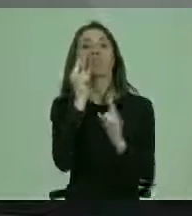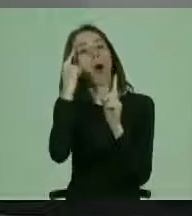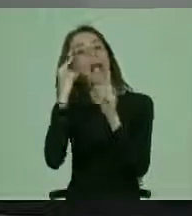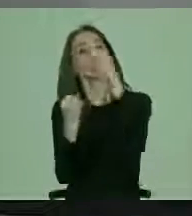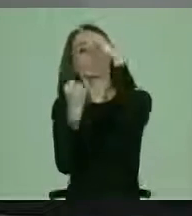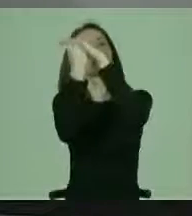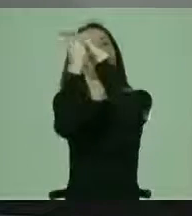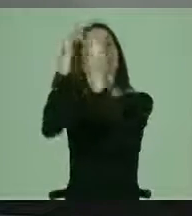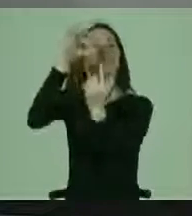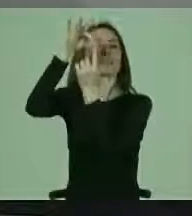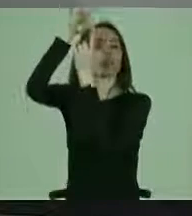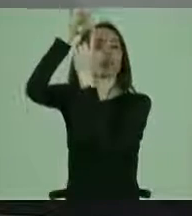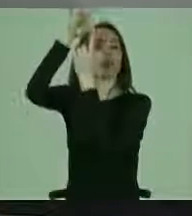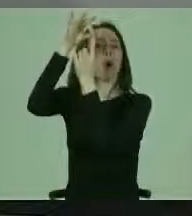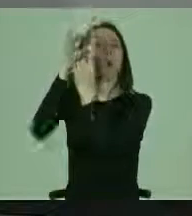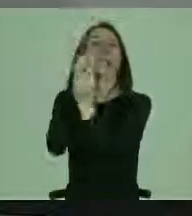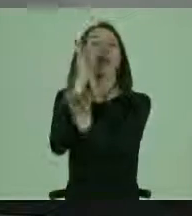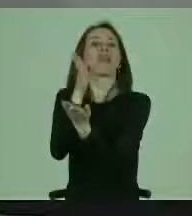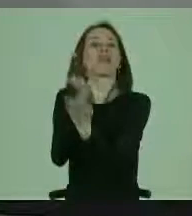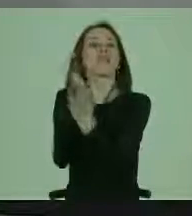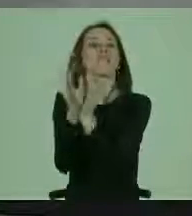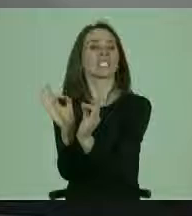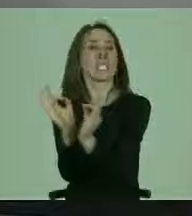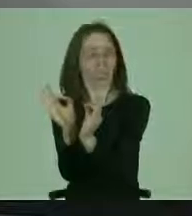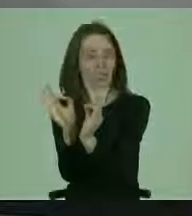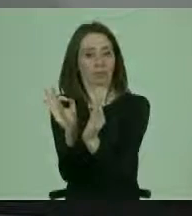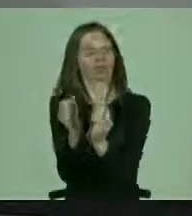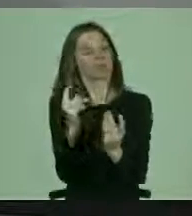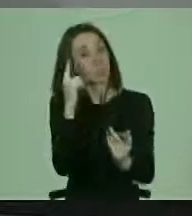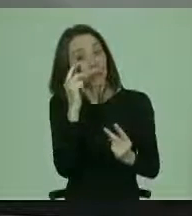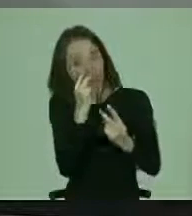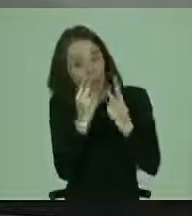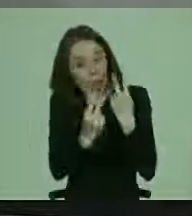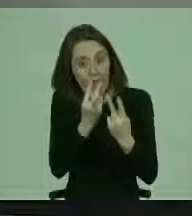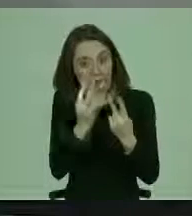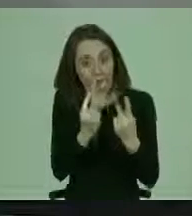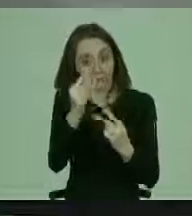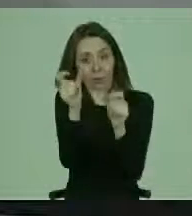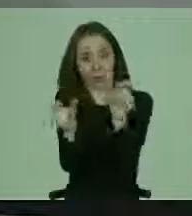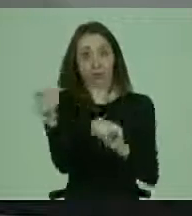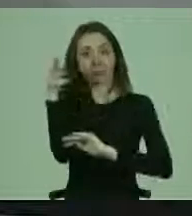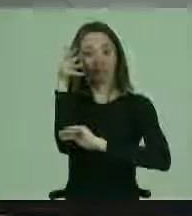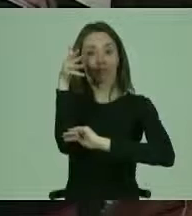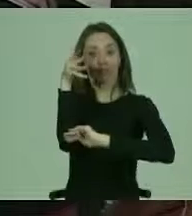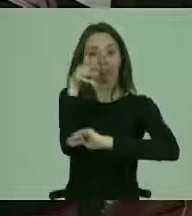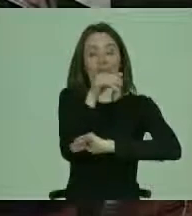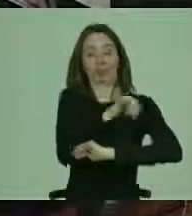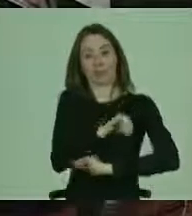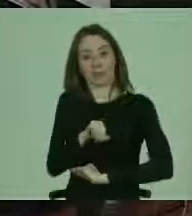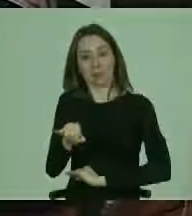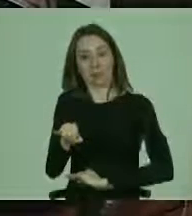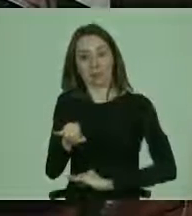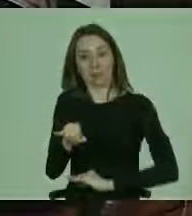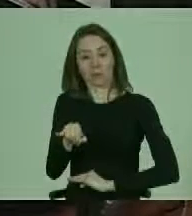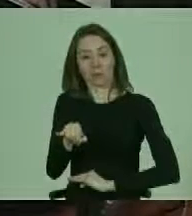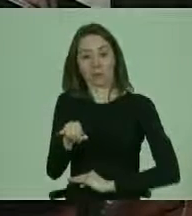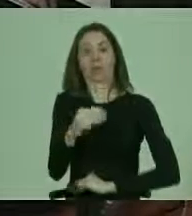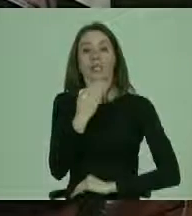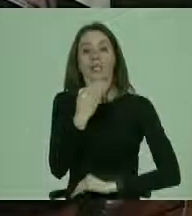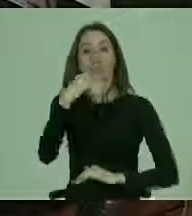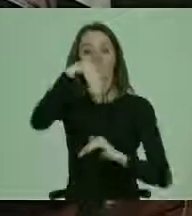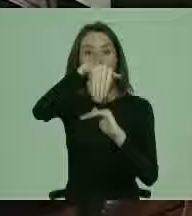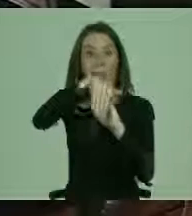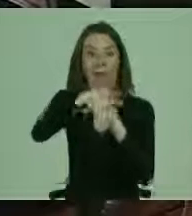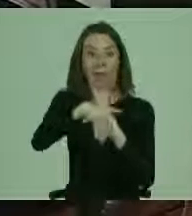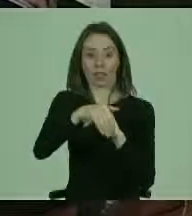Pero qué ocurre en la práctica y seguramente los expositores a continuación y también en la